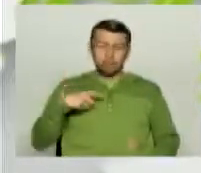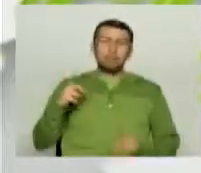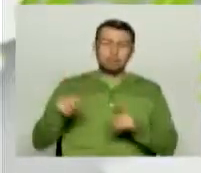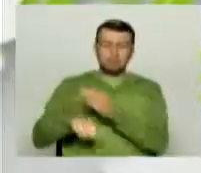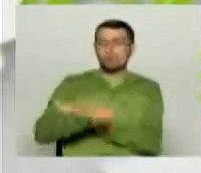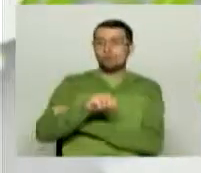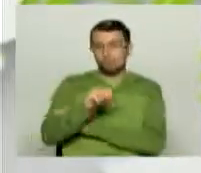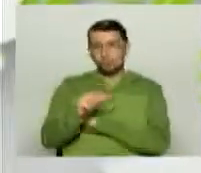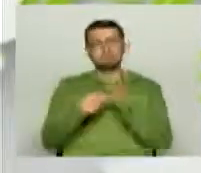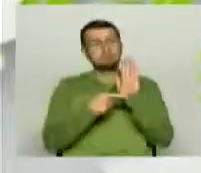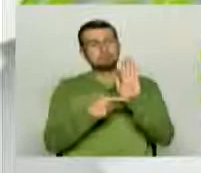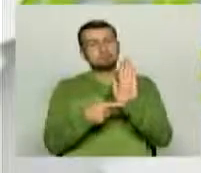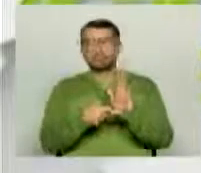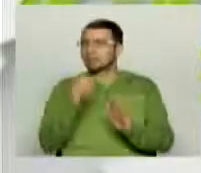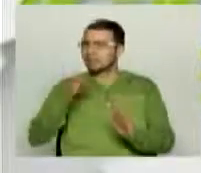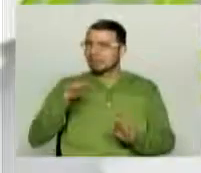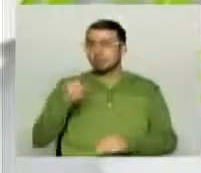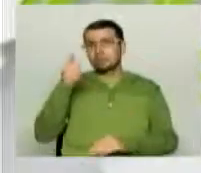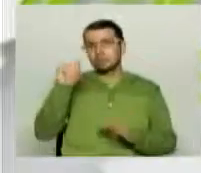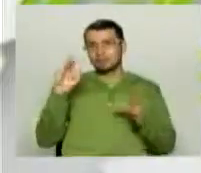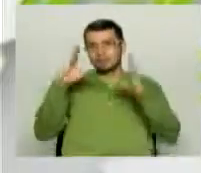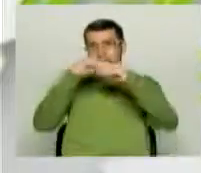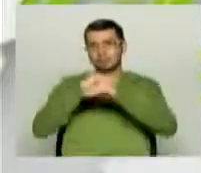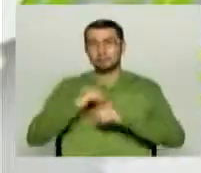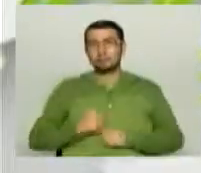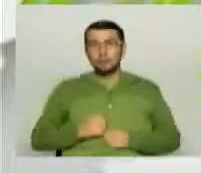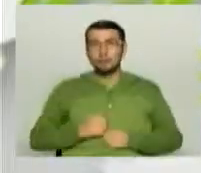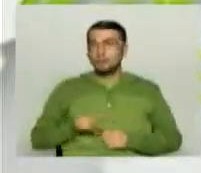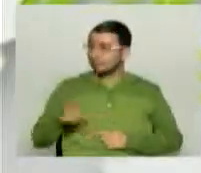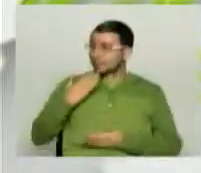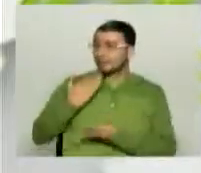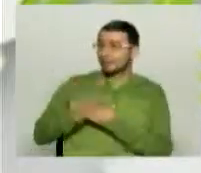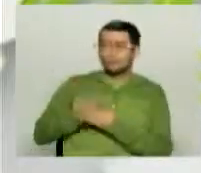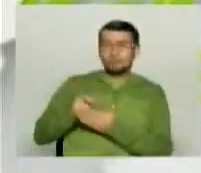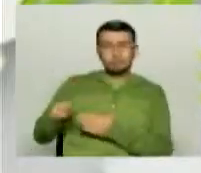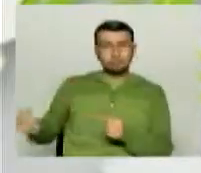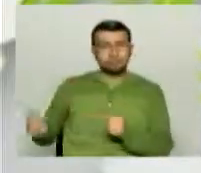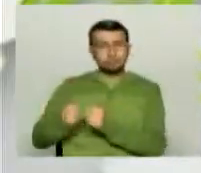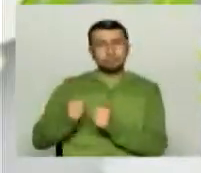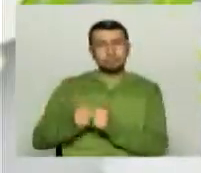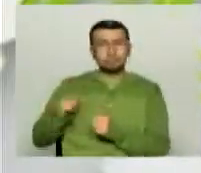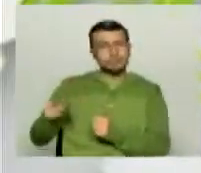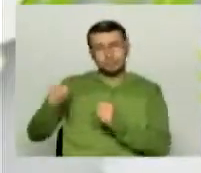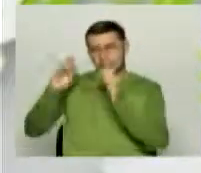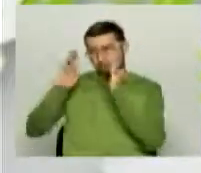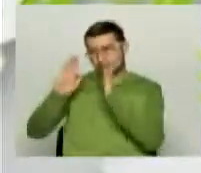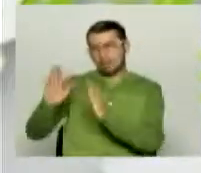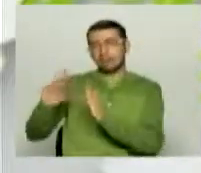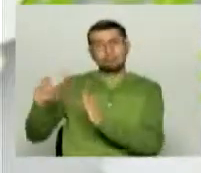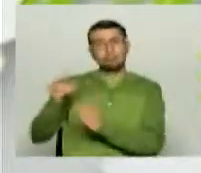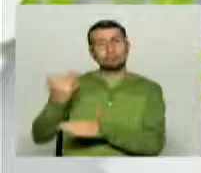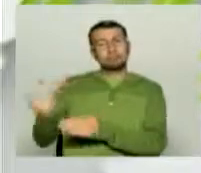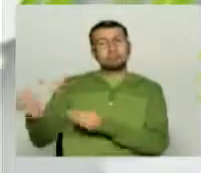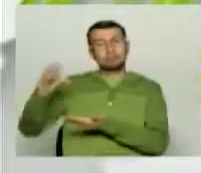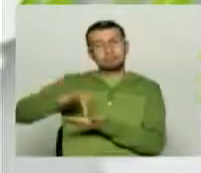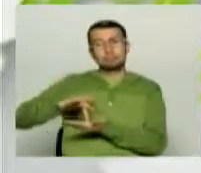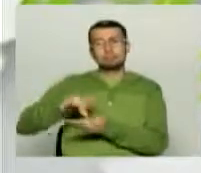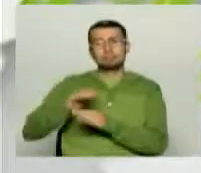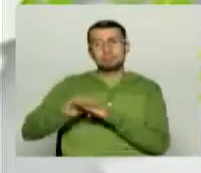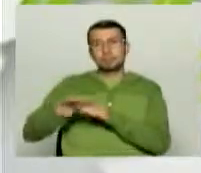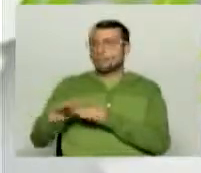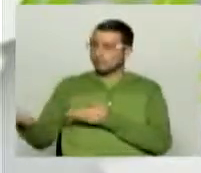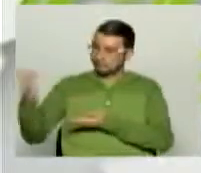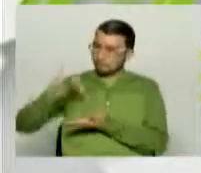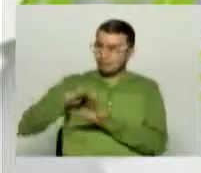2014 bueno Juan Javier pues nuestro agradecimiento por usted haber atendido esta invitación que hoy le hizo la defensoría del televidente de